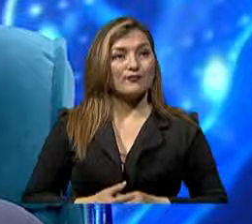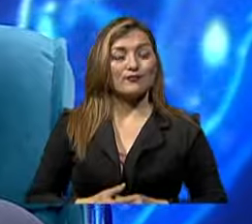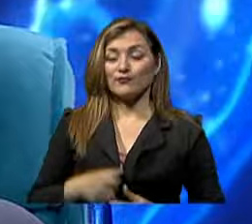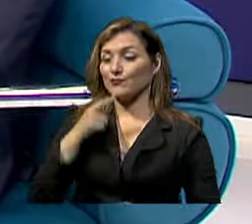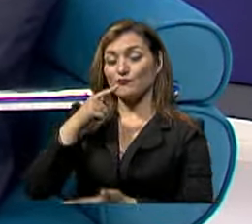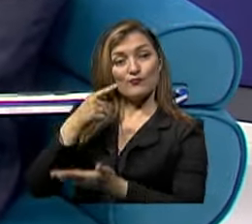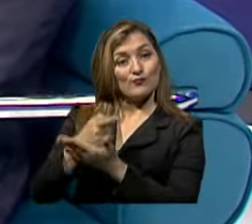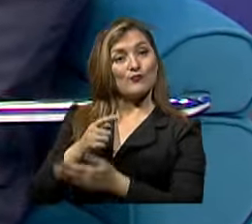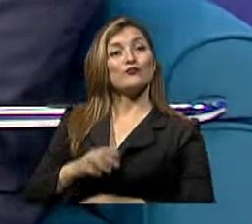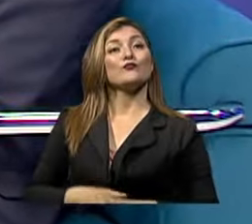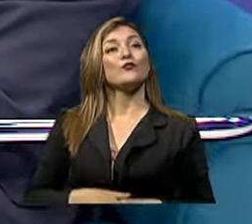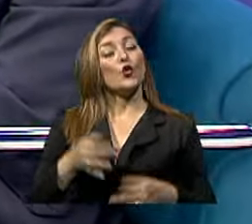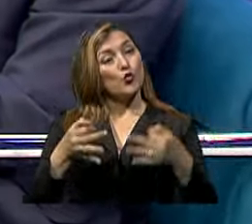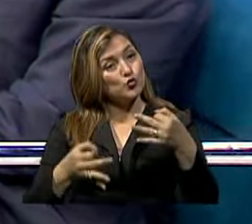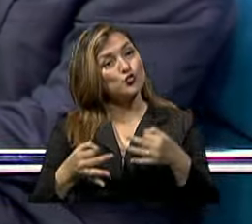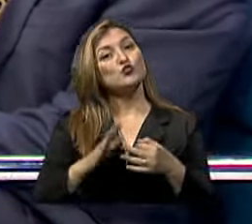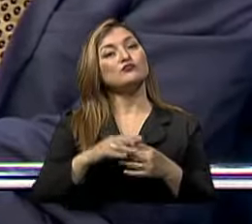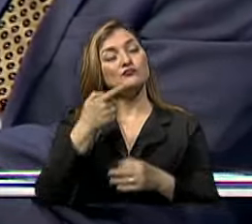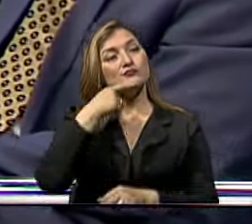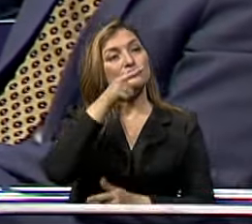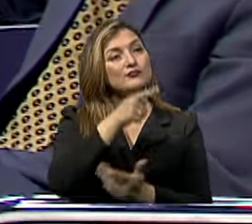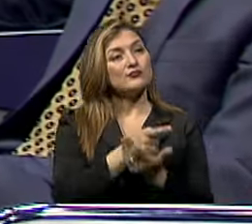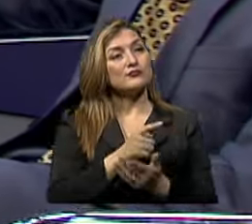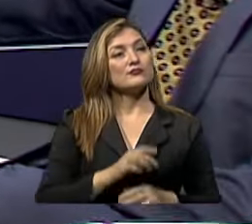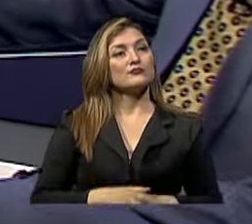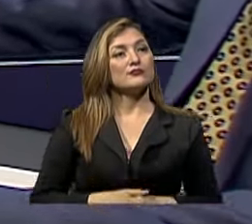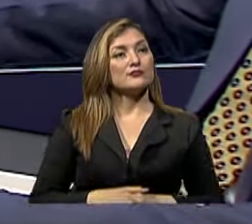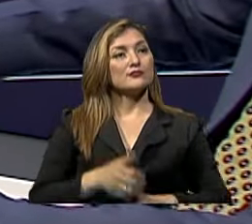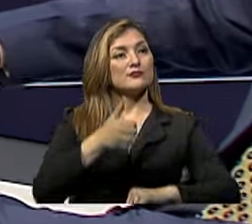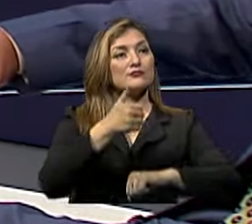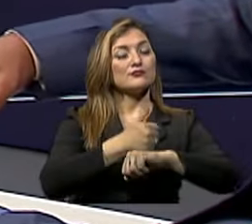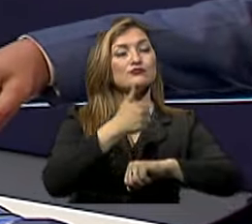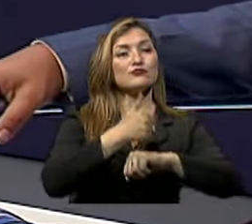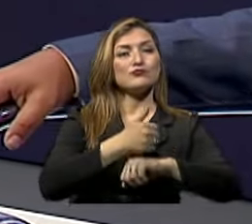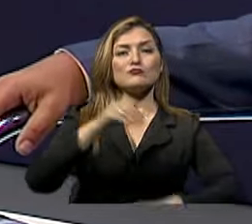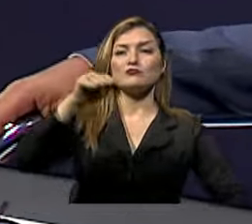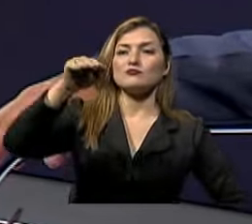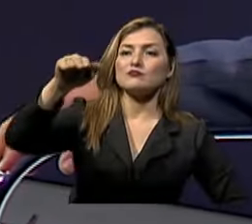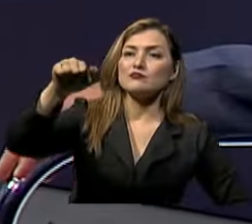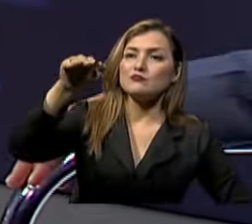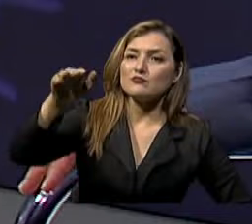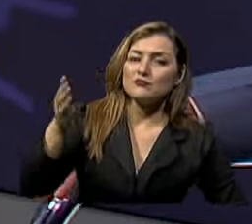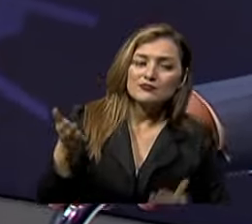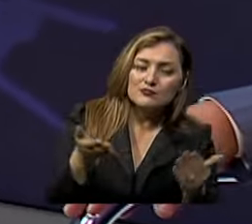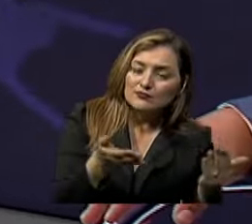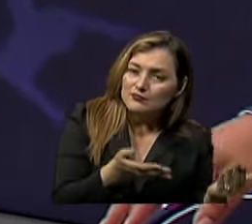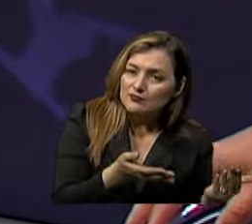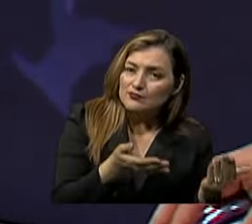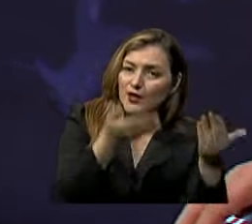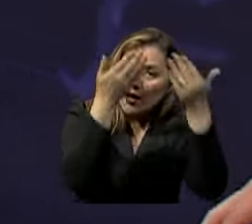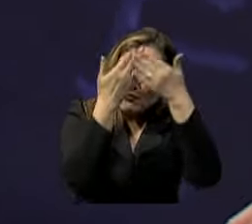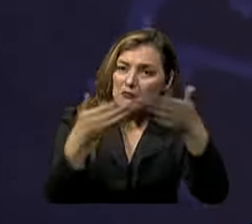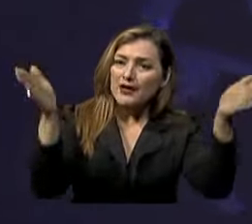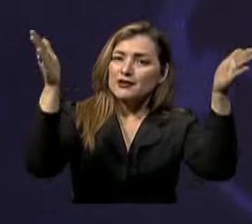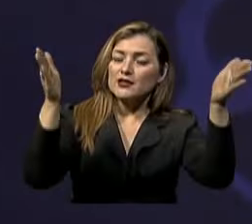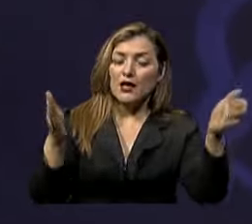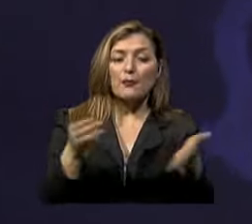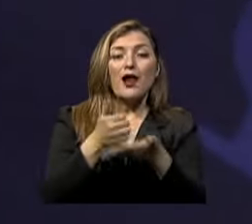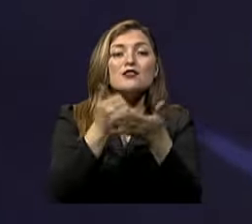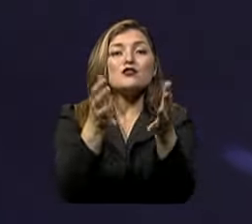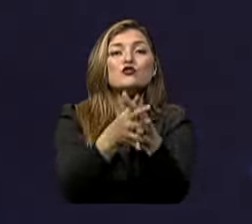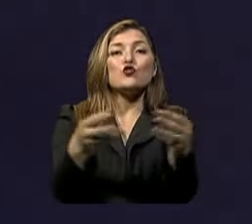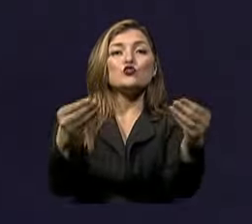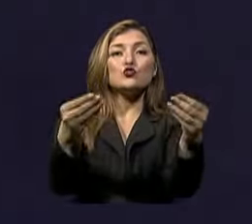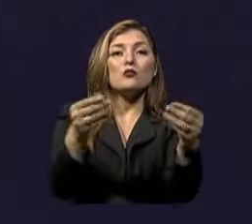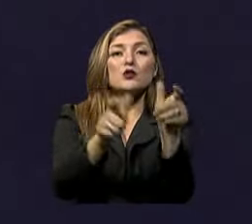Justamente Nosotros tenemos que Instar a las autoridades A que exista apertura A dar alternativas